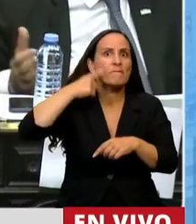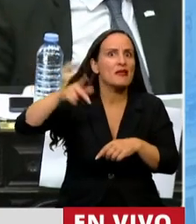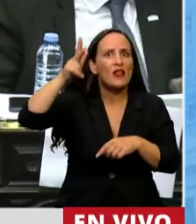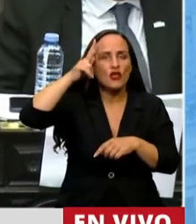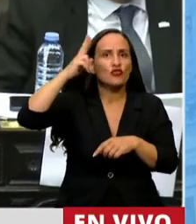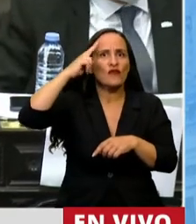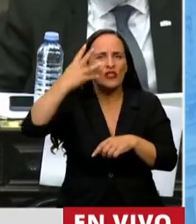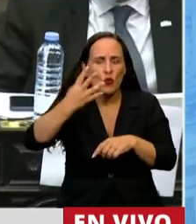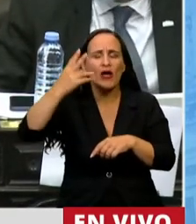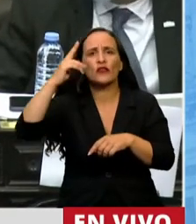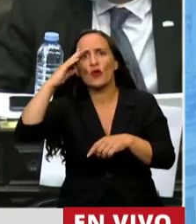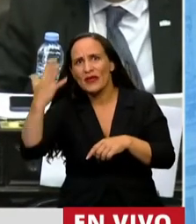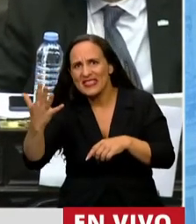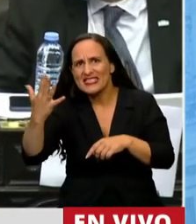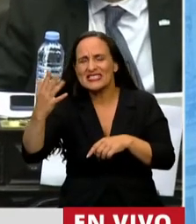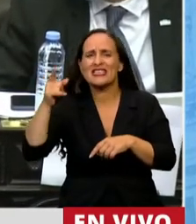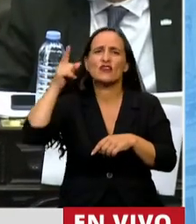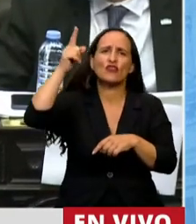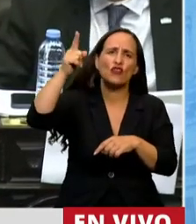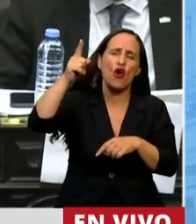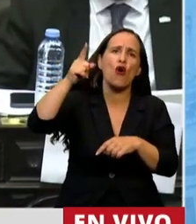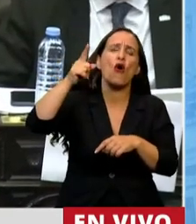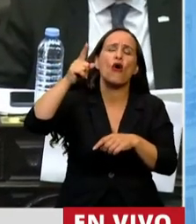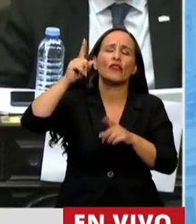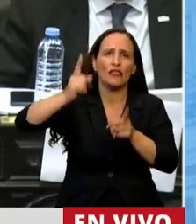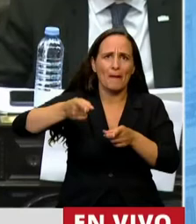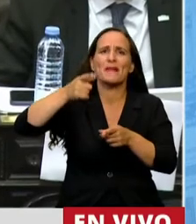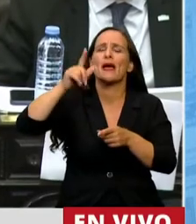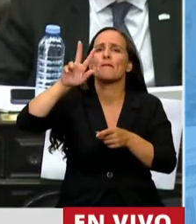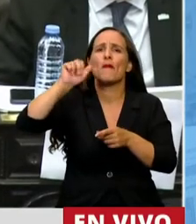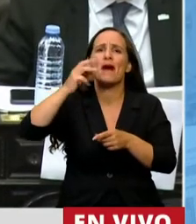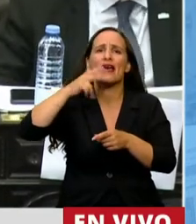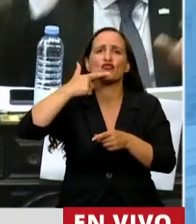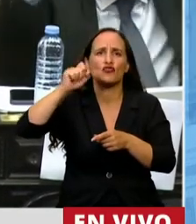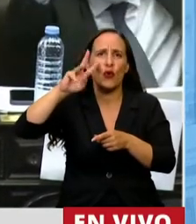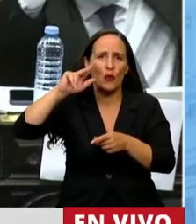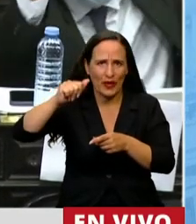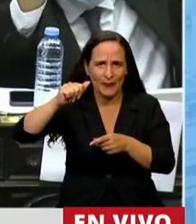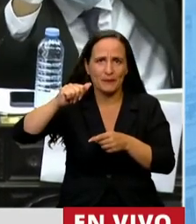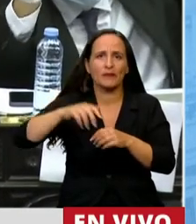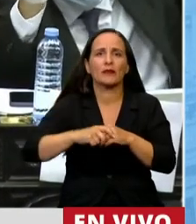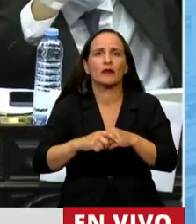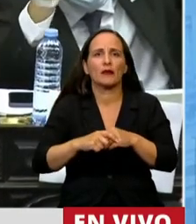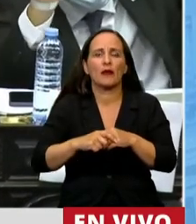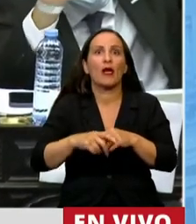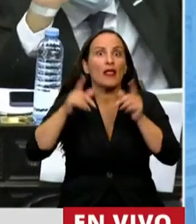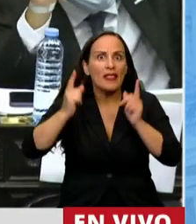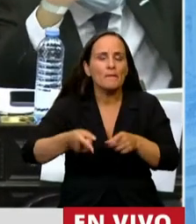-1995 en Varsovia y en San Petersburgo. También debutó en